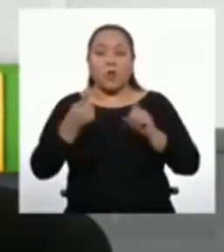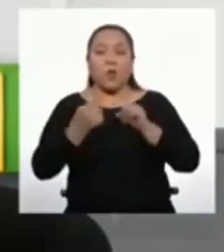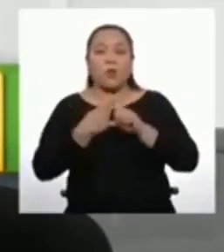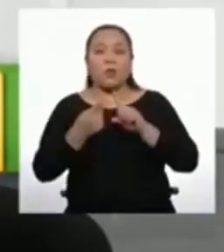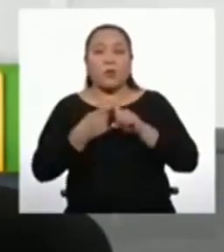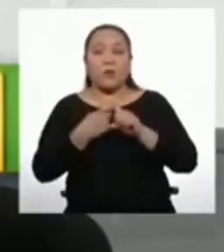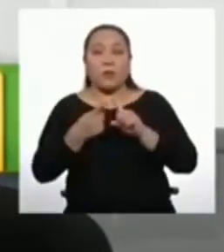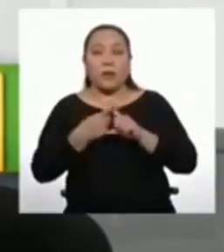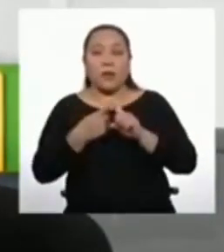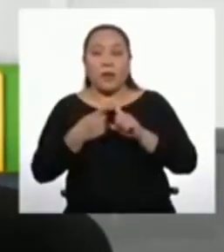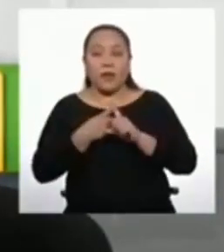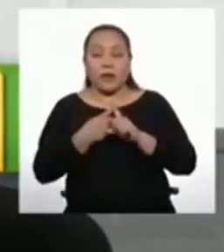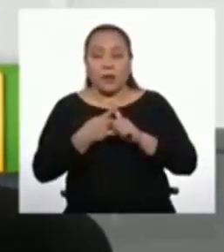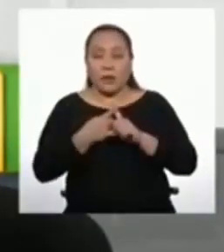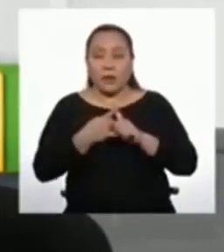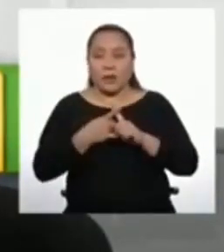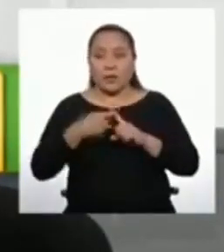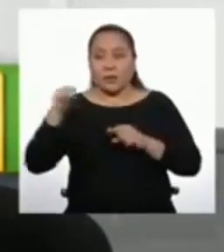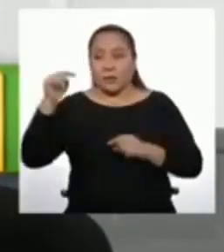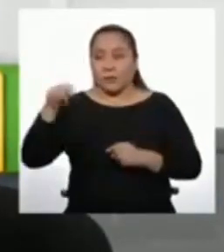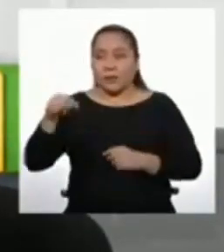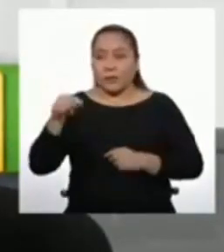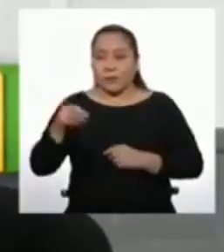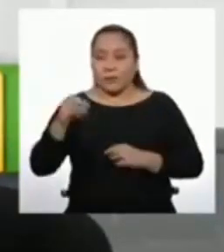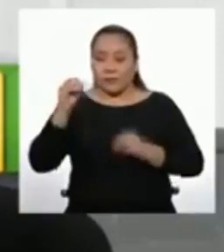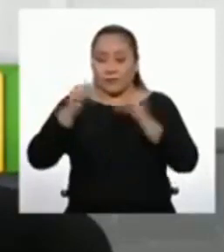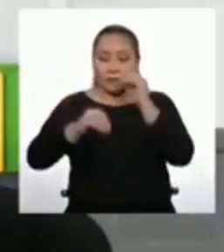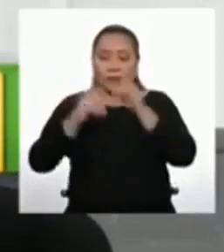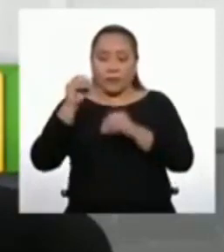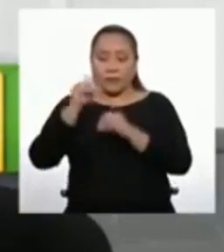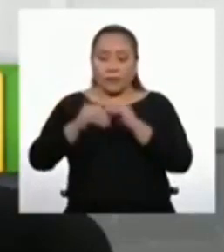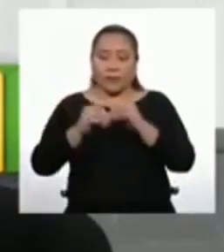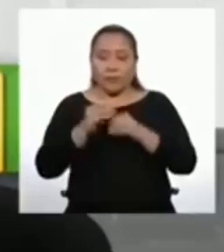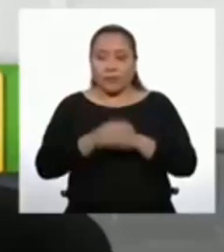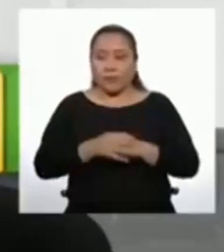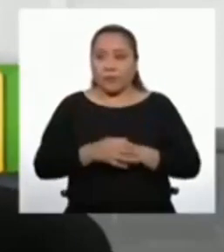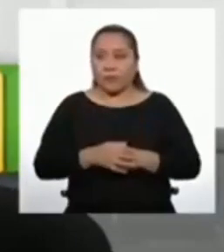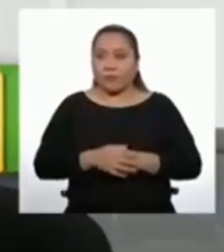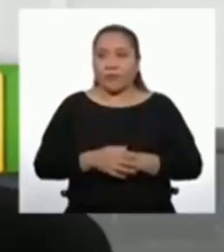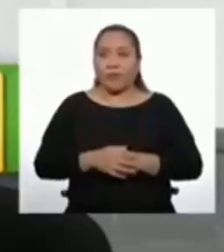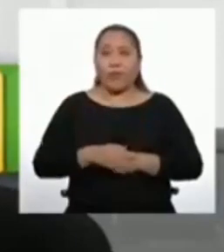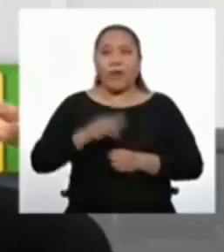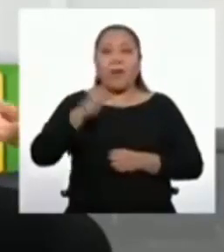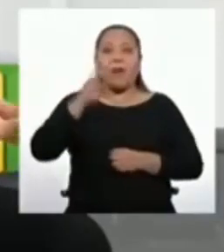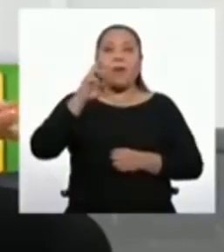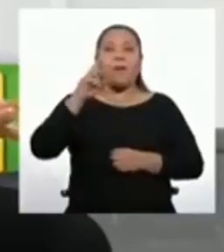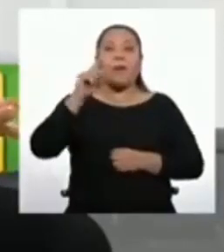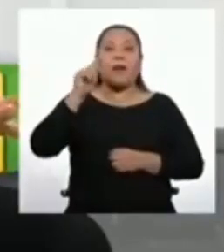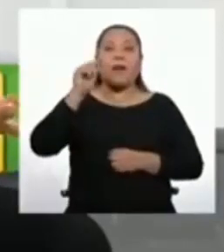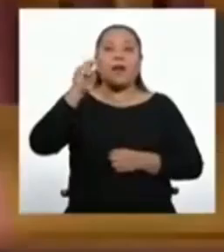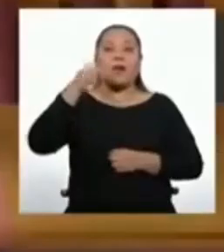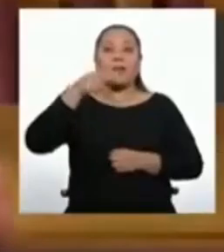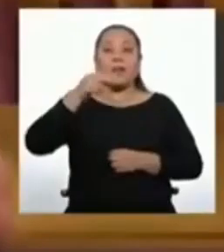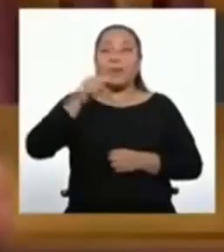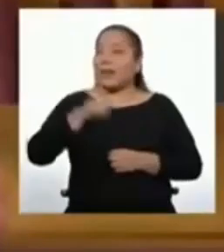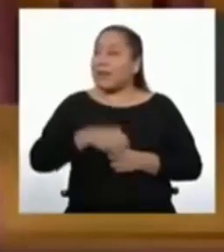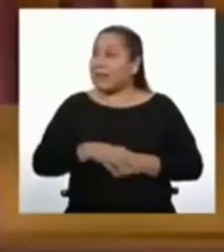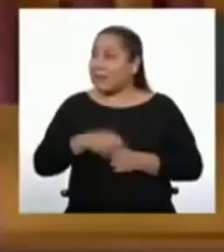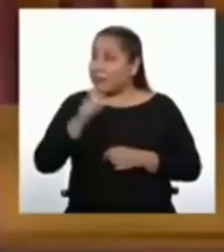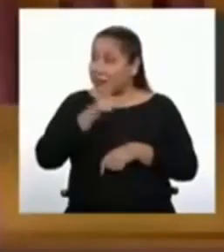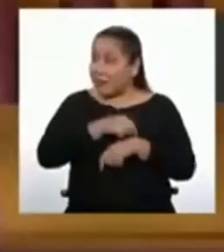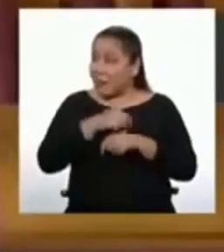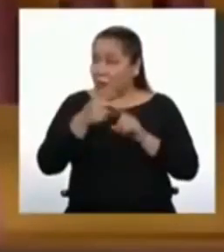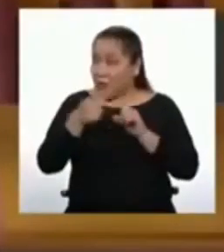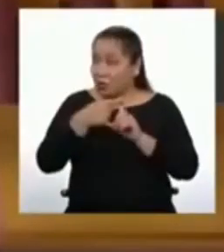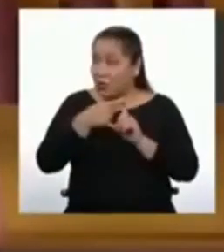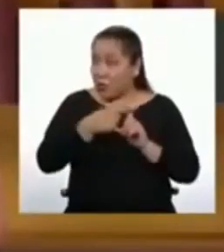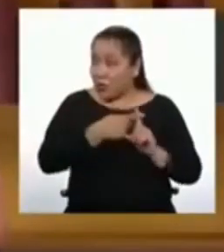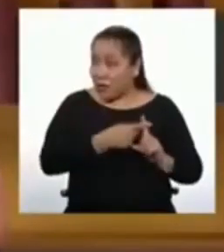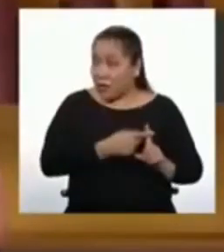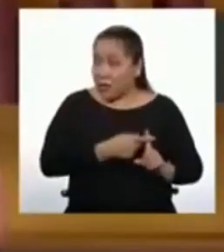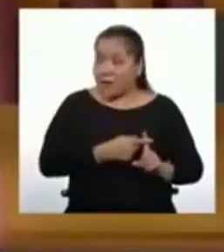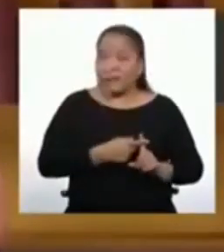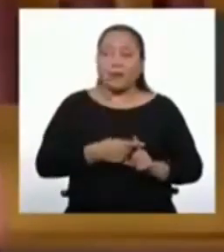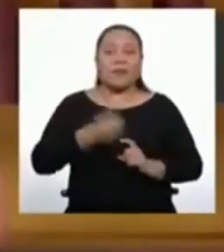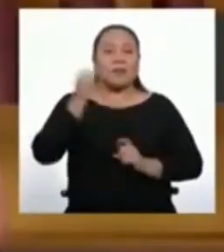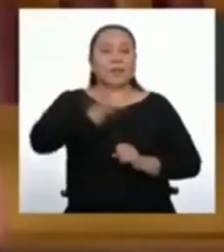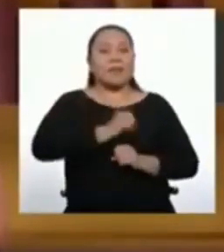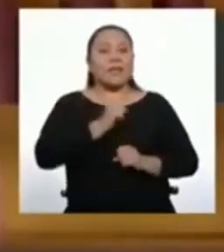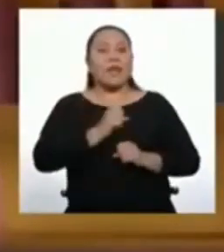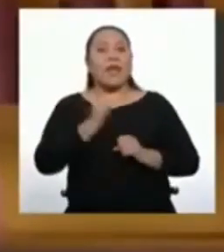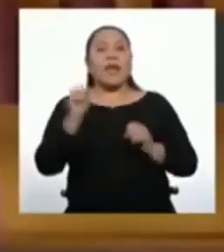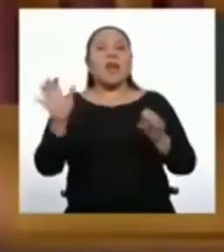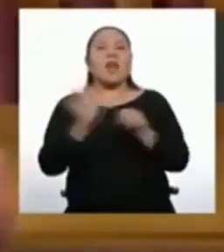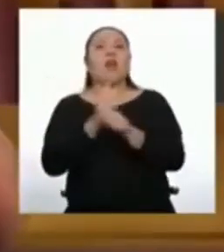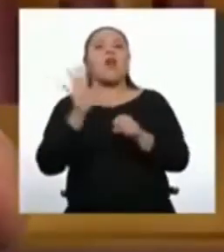mascarillas que se confeccionarán en la tabla. Muy lista, Berta. ¿Es hora de sumar? Efectivamente. Toca